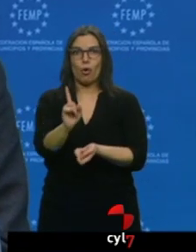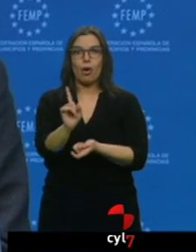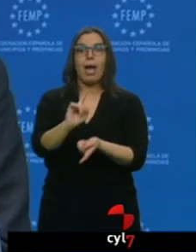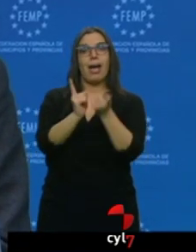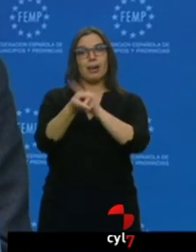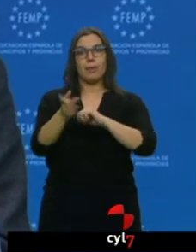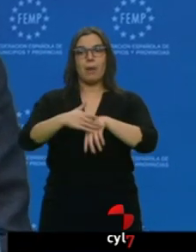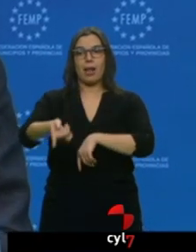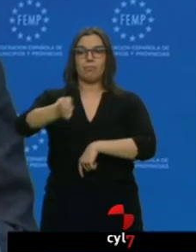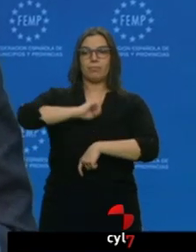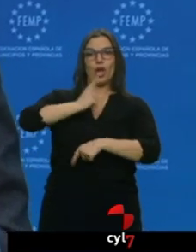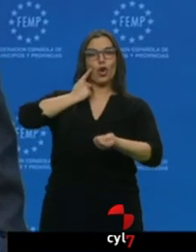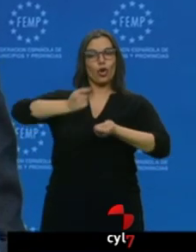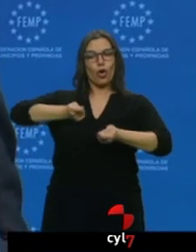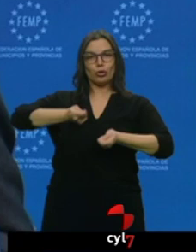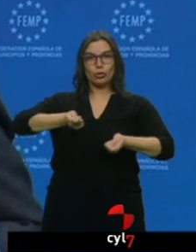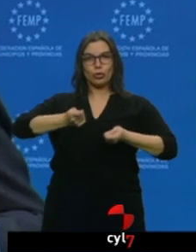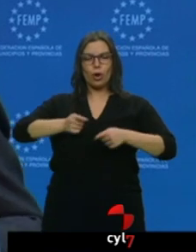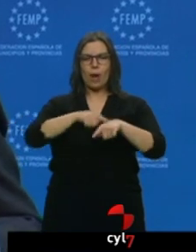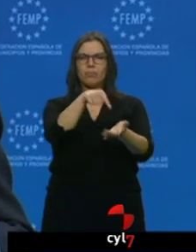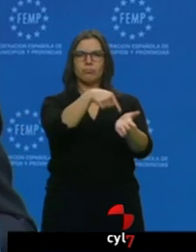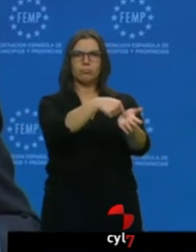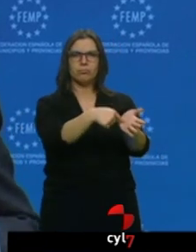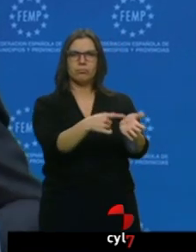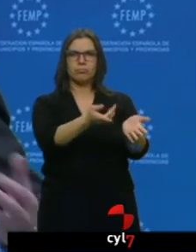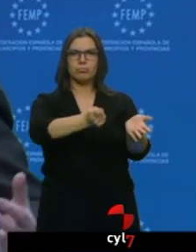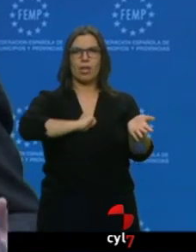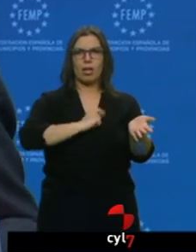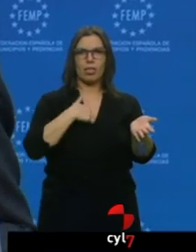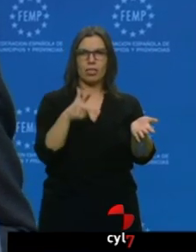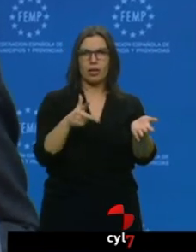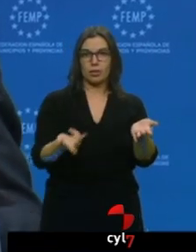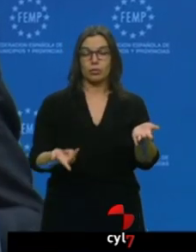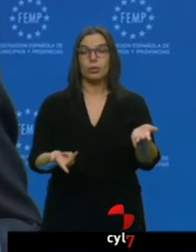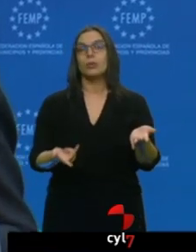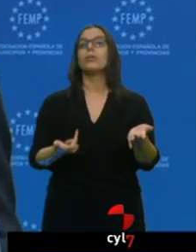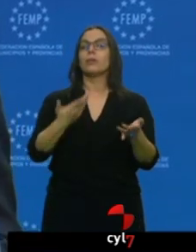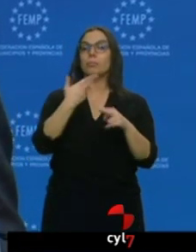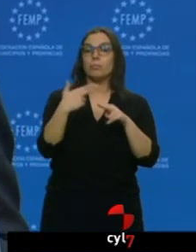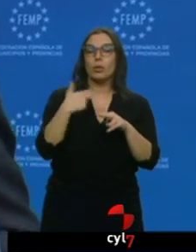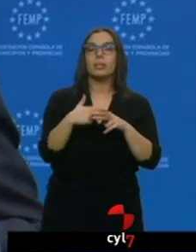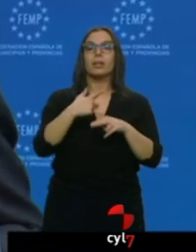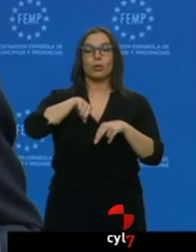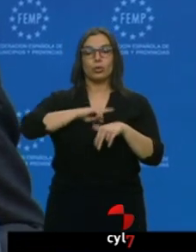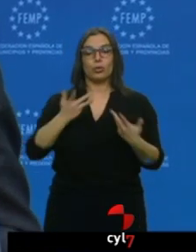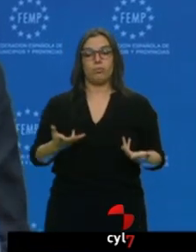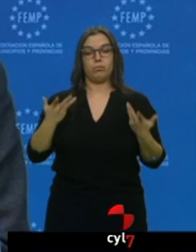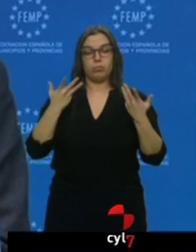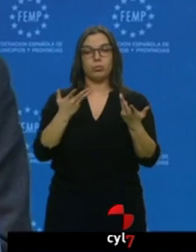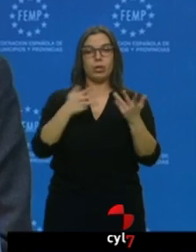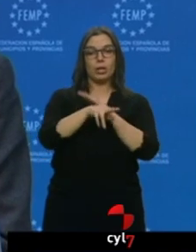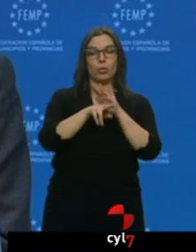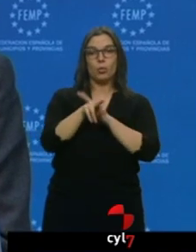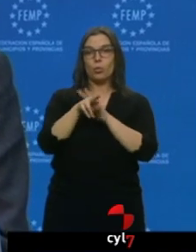y para que las políticas que decidimos utilizando los recursos que ponen a nuestra disposición todos los